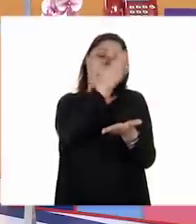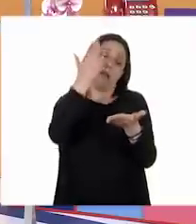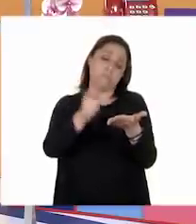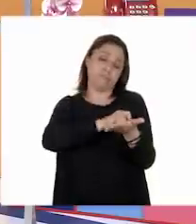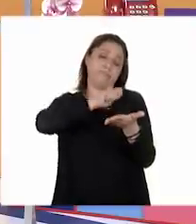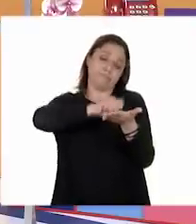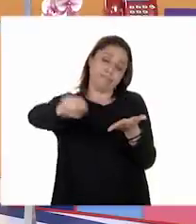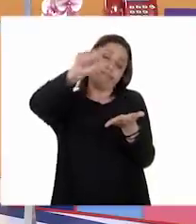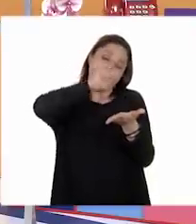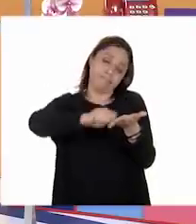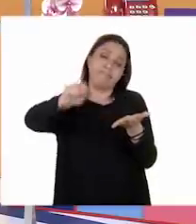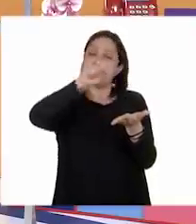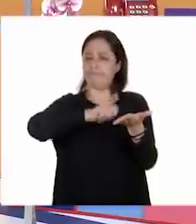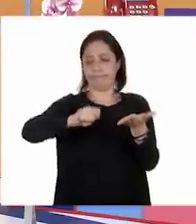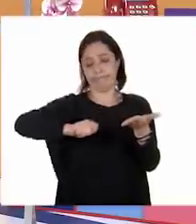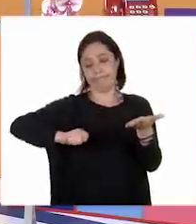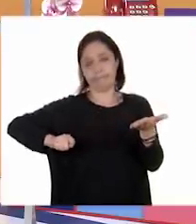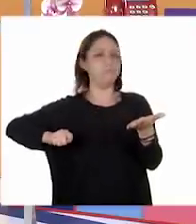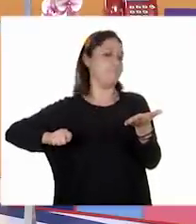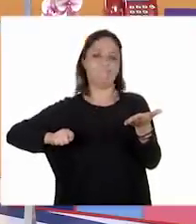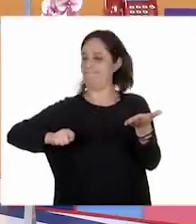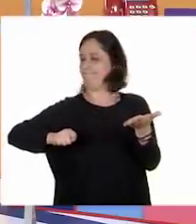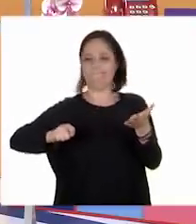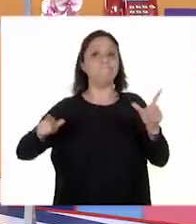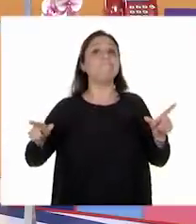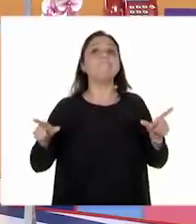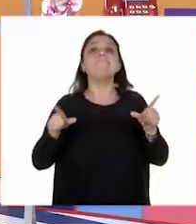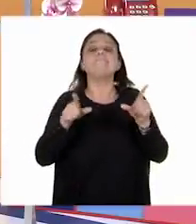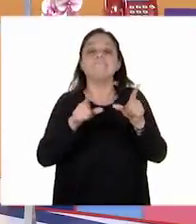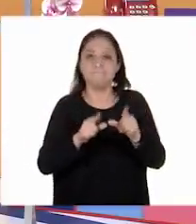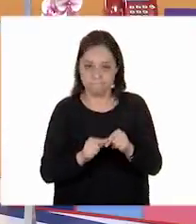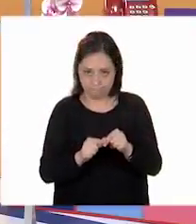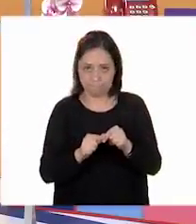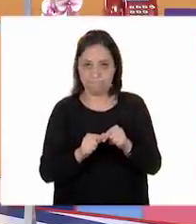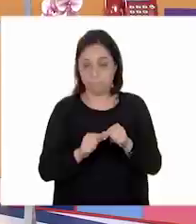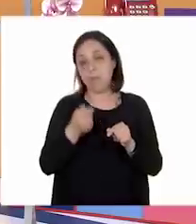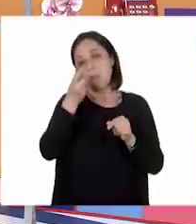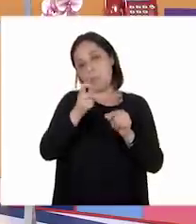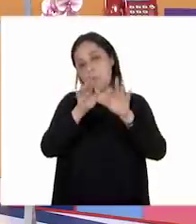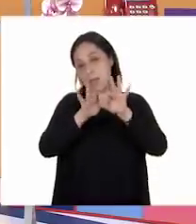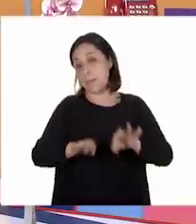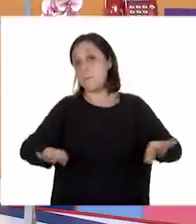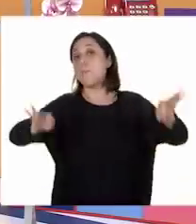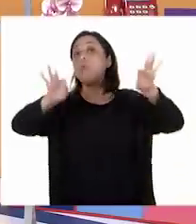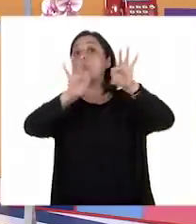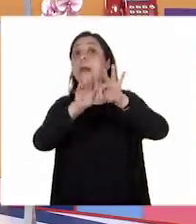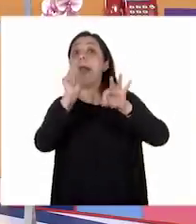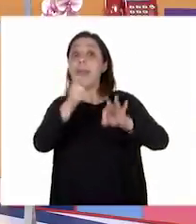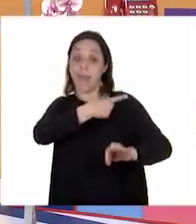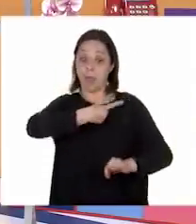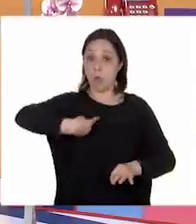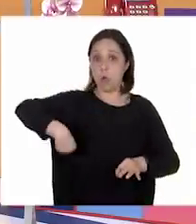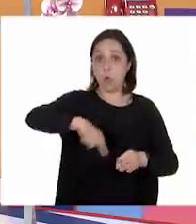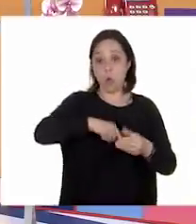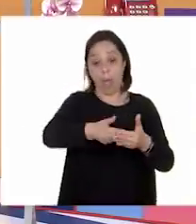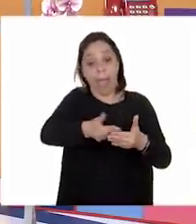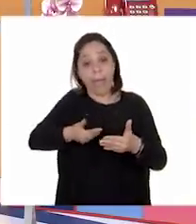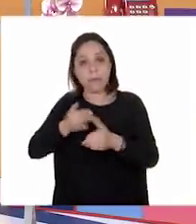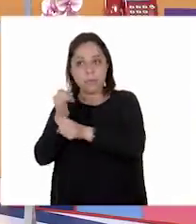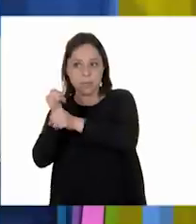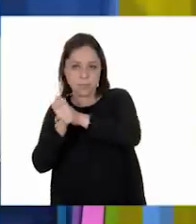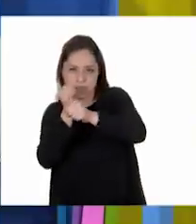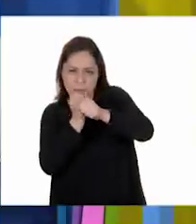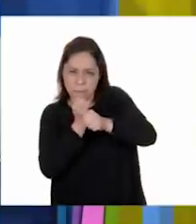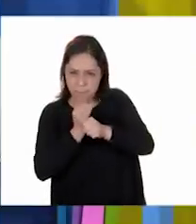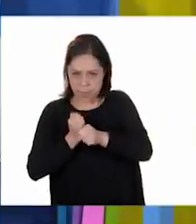texto corto. Y para llegar a ese texto corto, por eso nosotros hacemos una investigación previa. ¿Verdad?